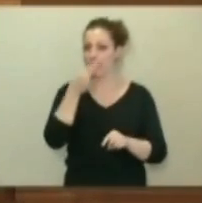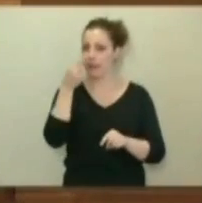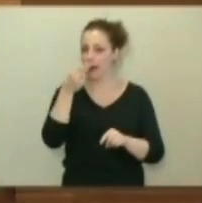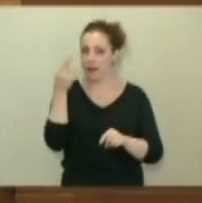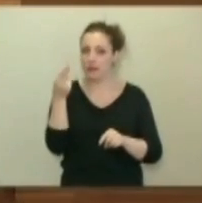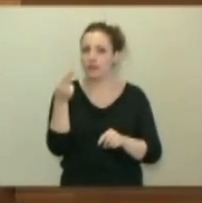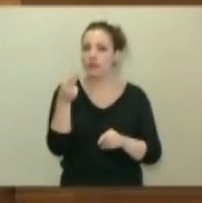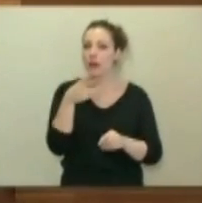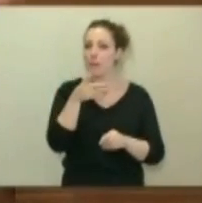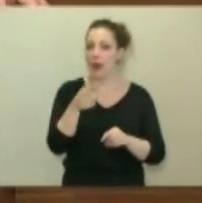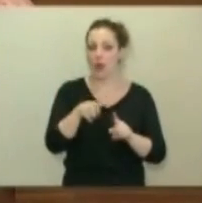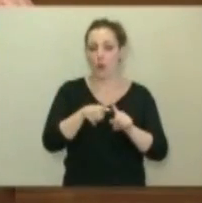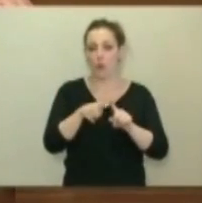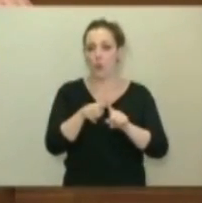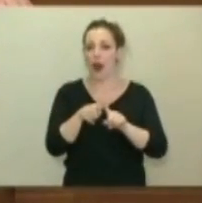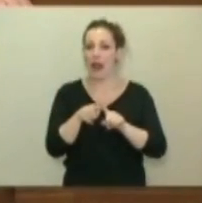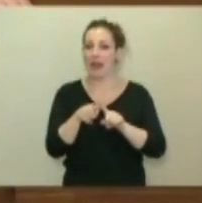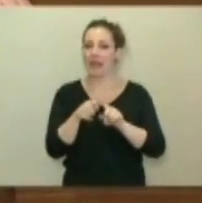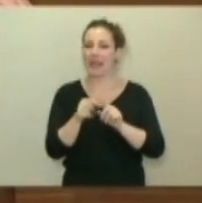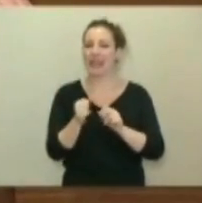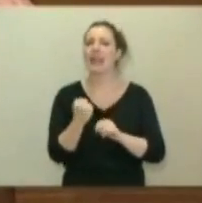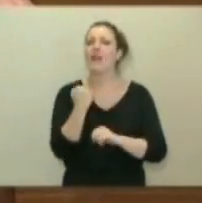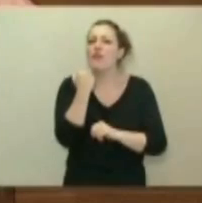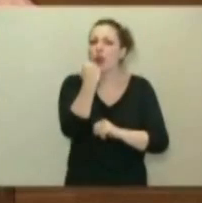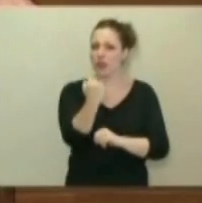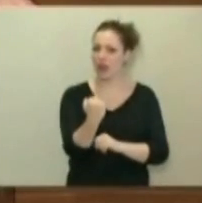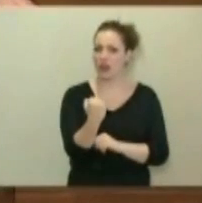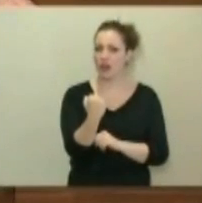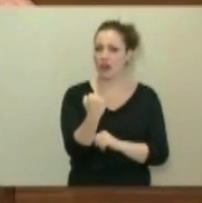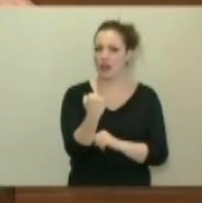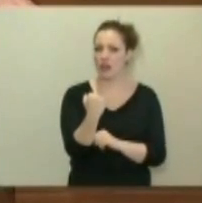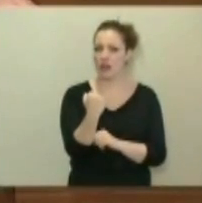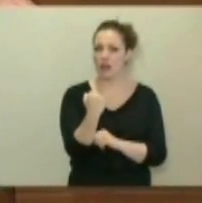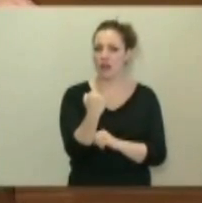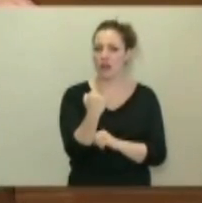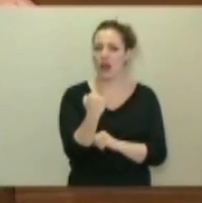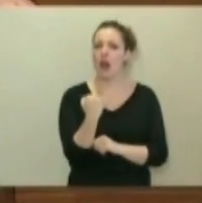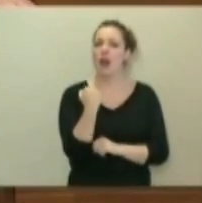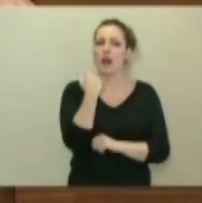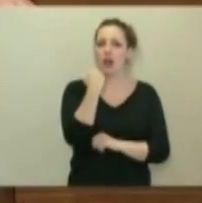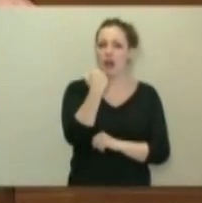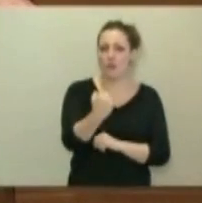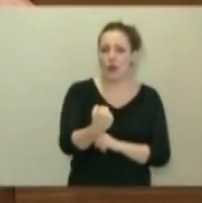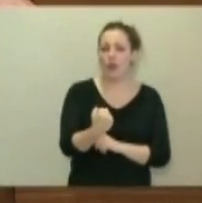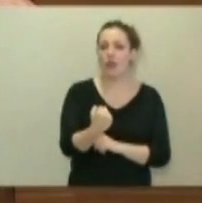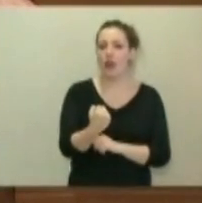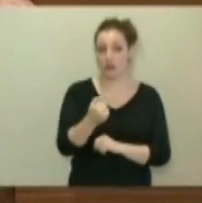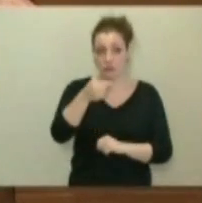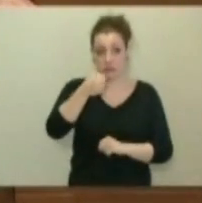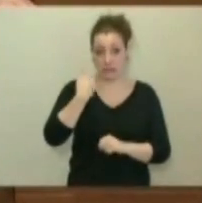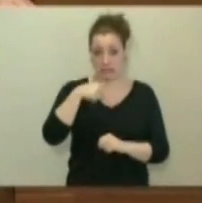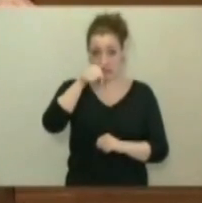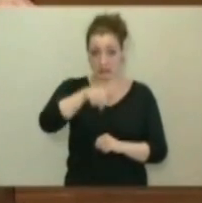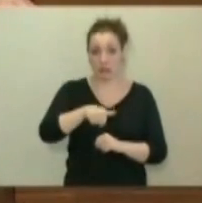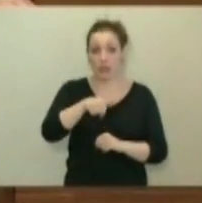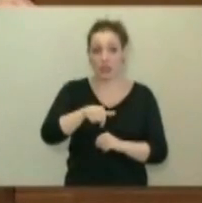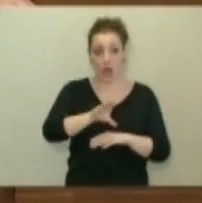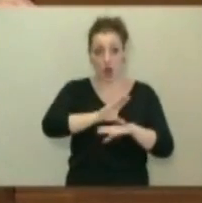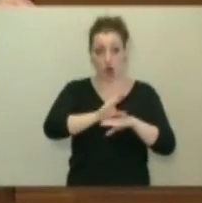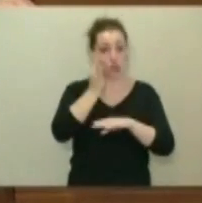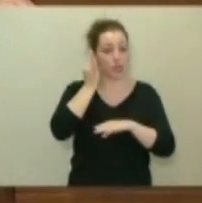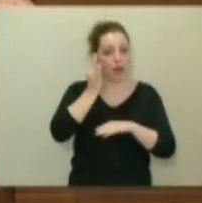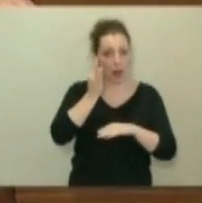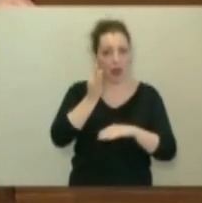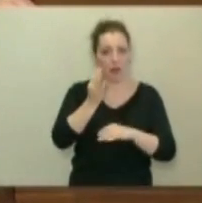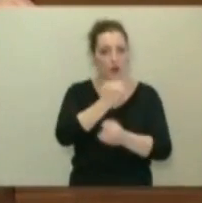reforzar, y lo dijimos aquí en el debate monográfico que tuvimos en esta cuestión, en la comparecencia de la consejera de